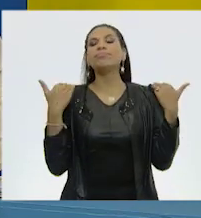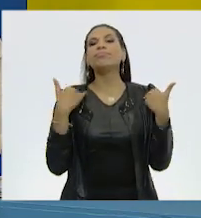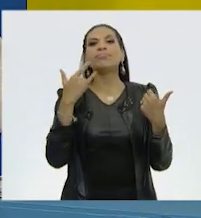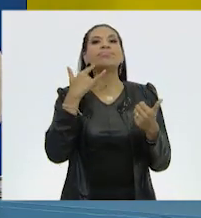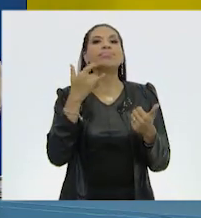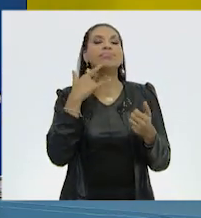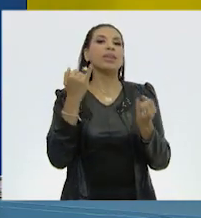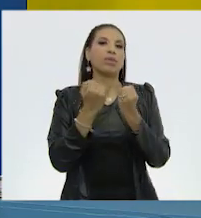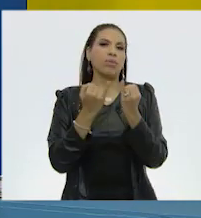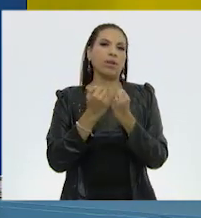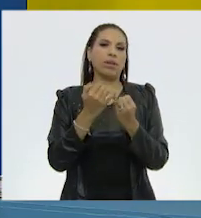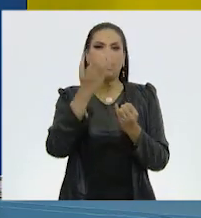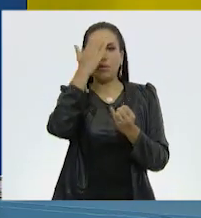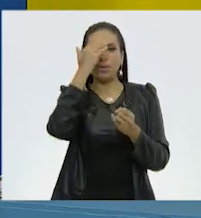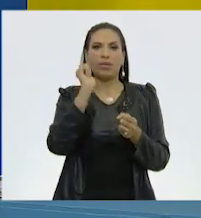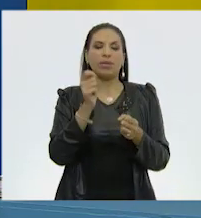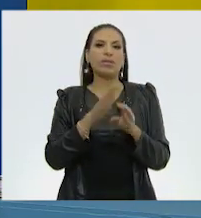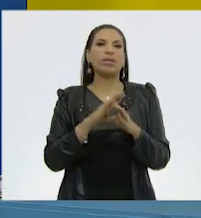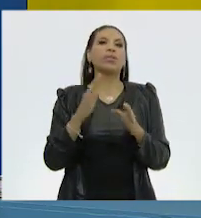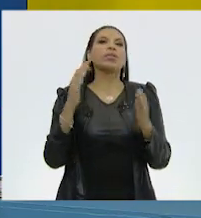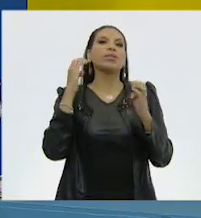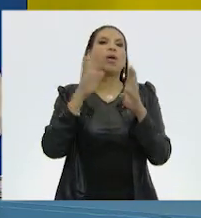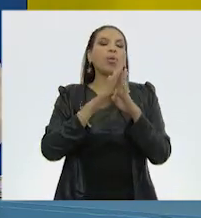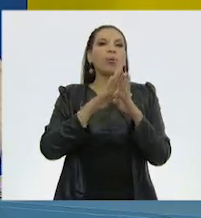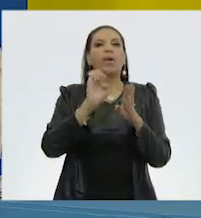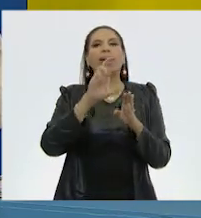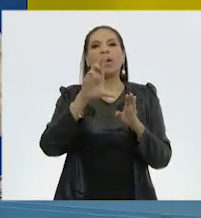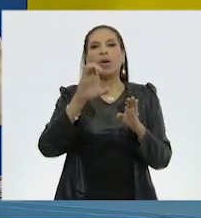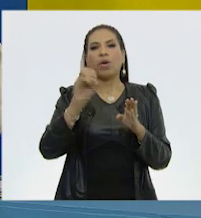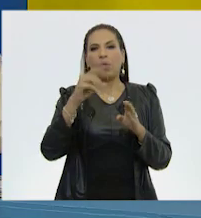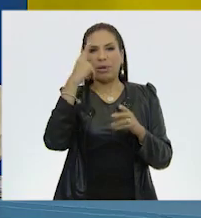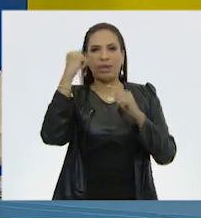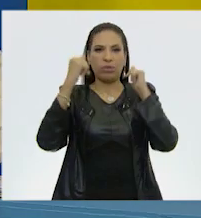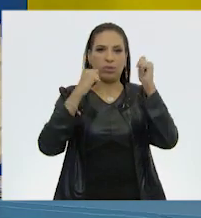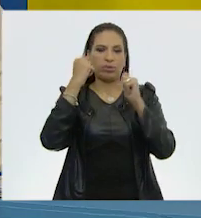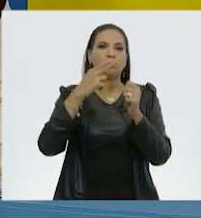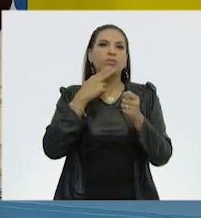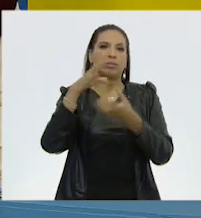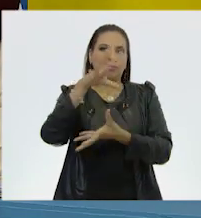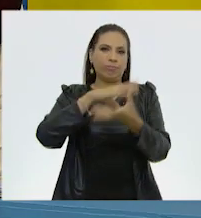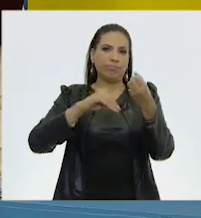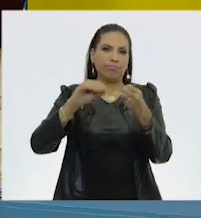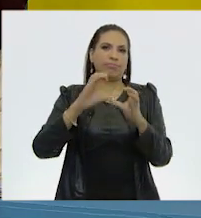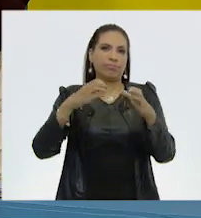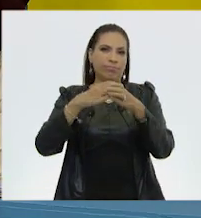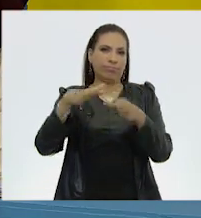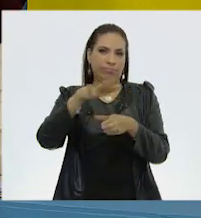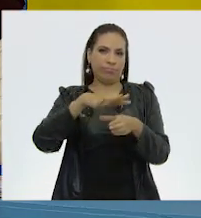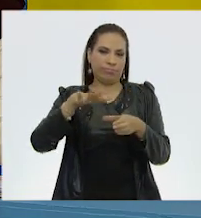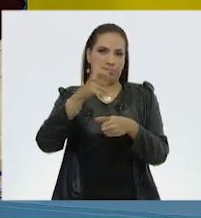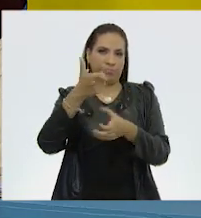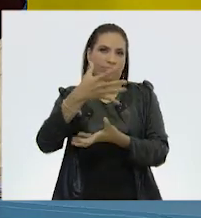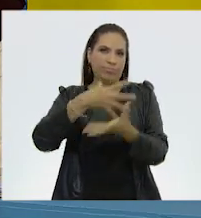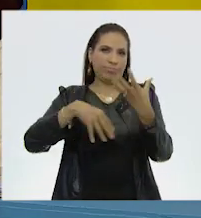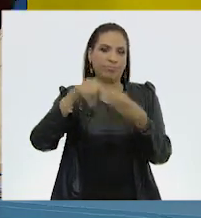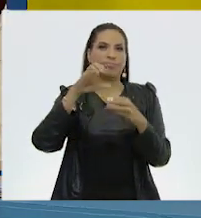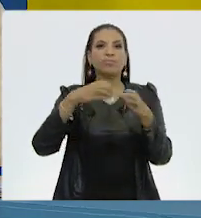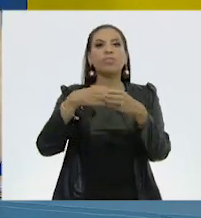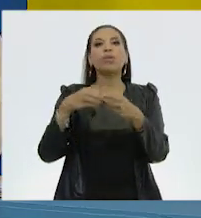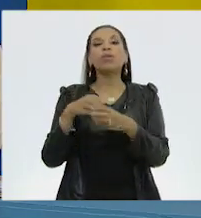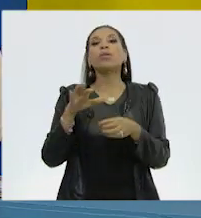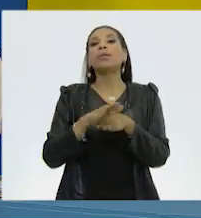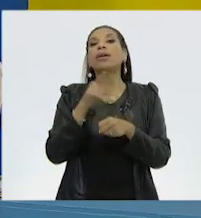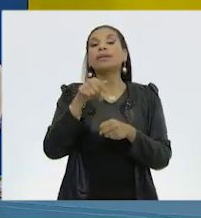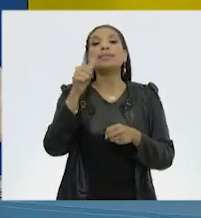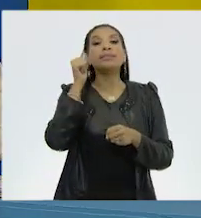o lo que también se conoce como ecoturismo, que beneficia económicamente a las comunidades, lógicamente, ¿verdad? Claro que